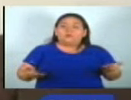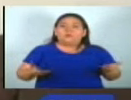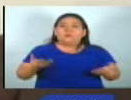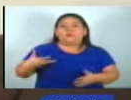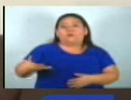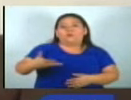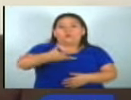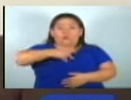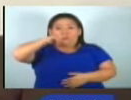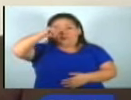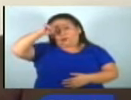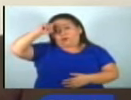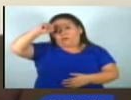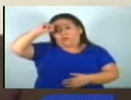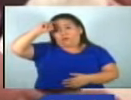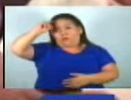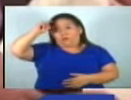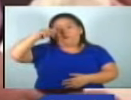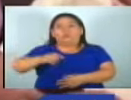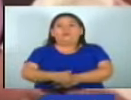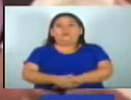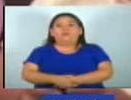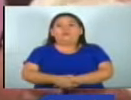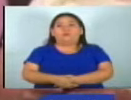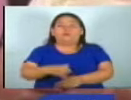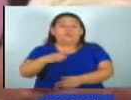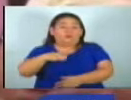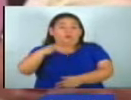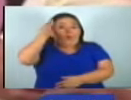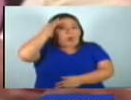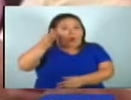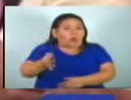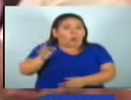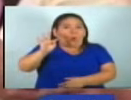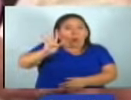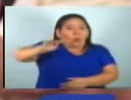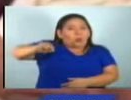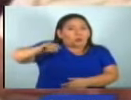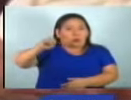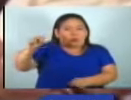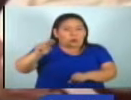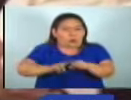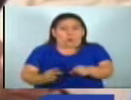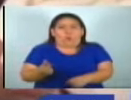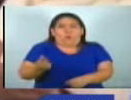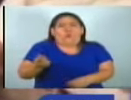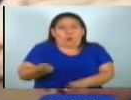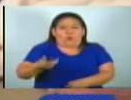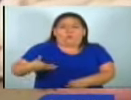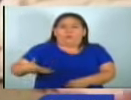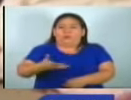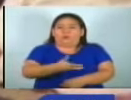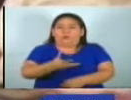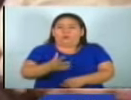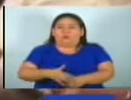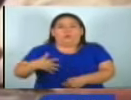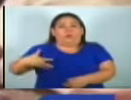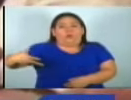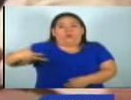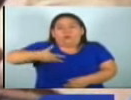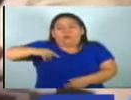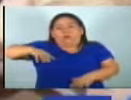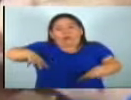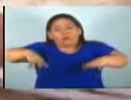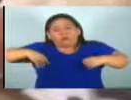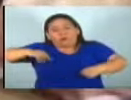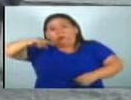regidores, es de 5 mil Creo que aún 4 mil dólares es muy poco el salario para nosotros que estamos asumiendo